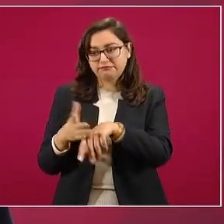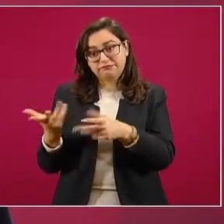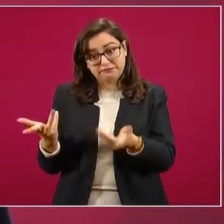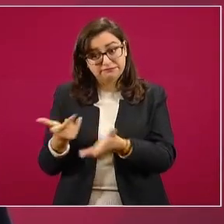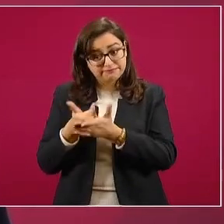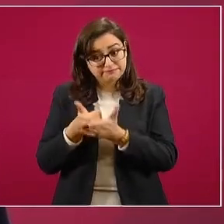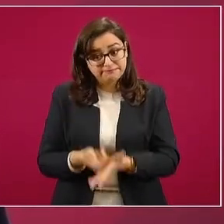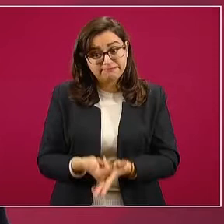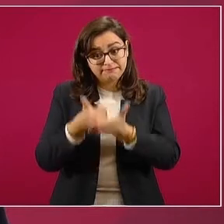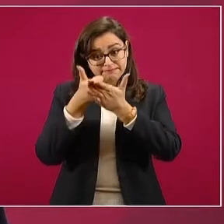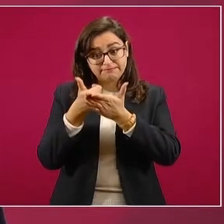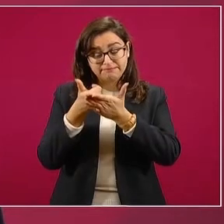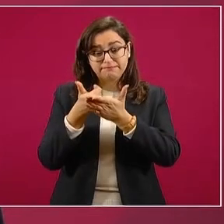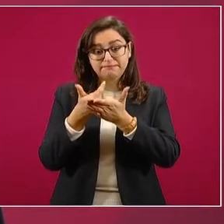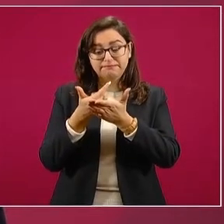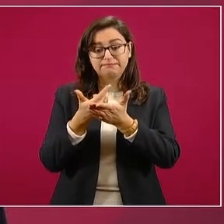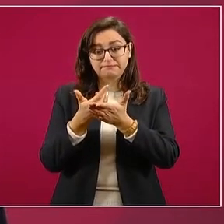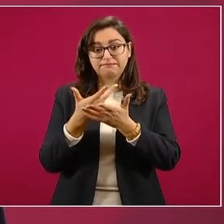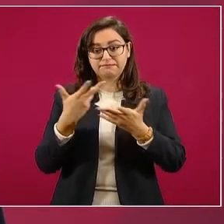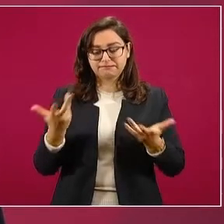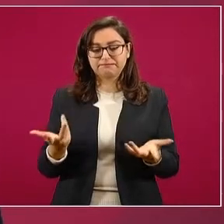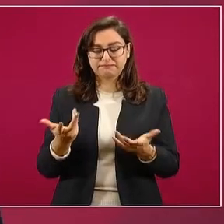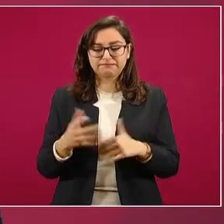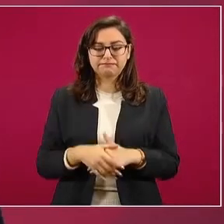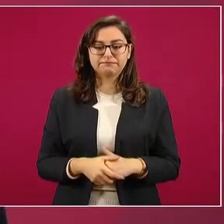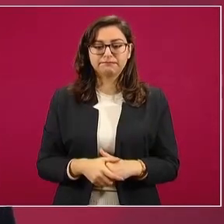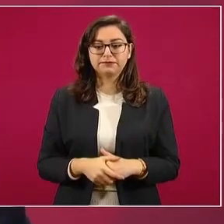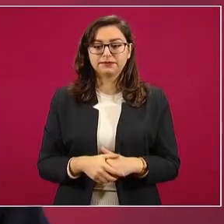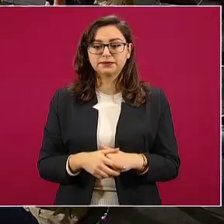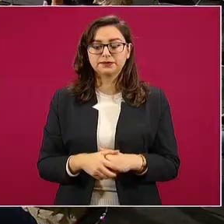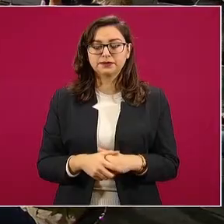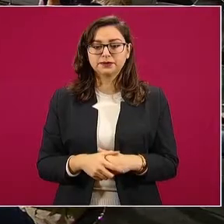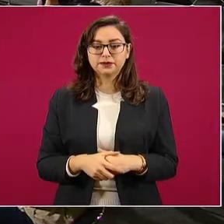en esta celebración.